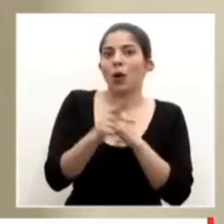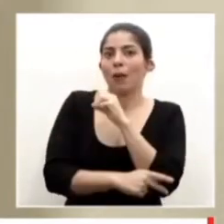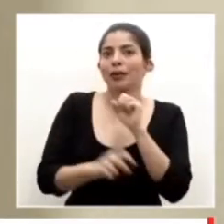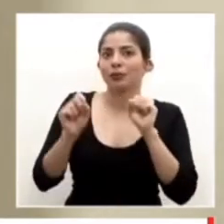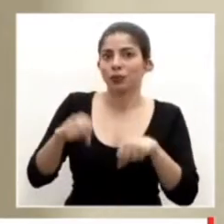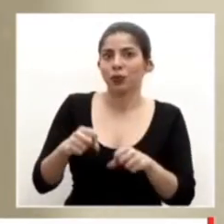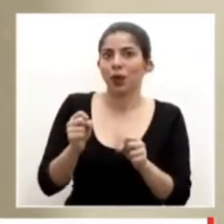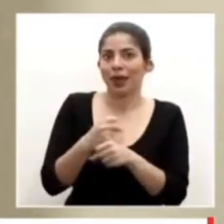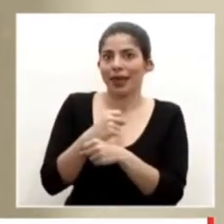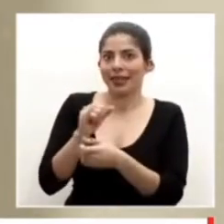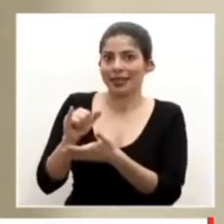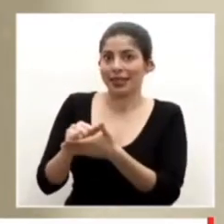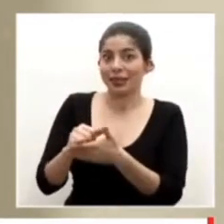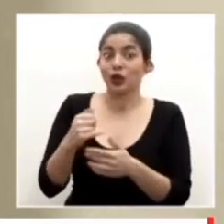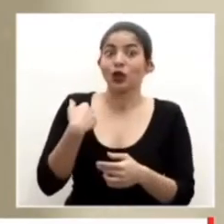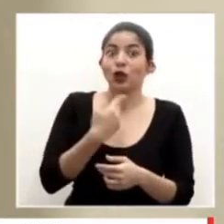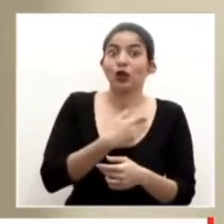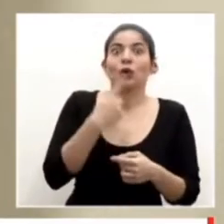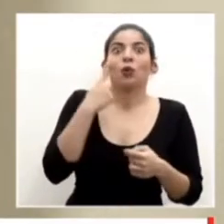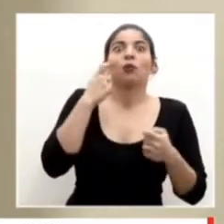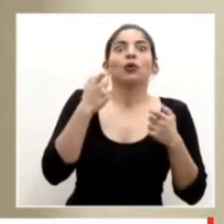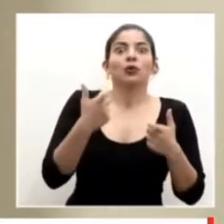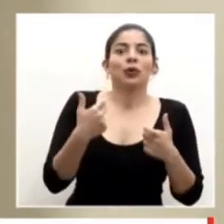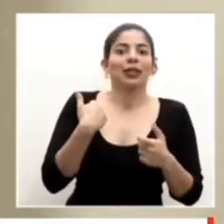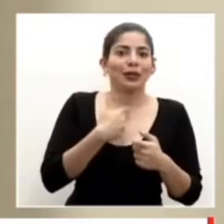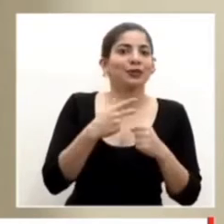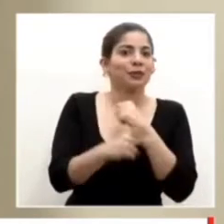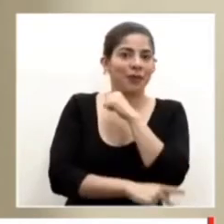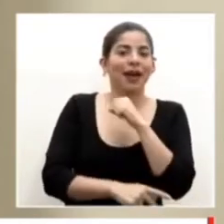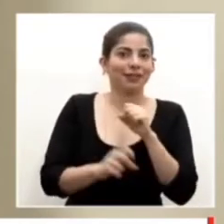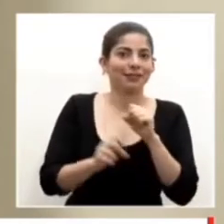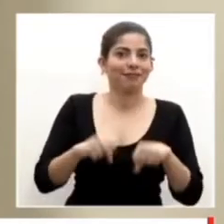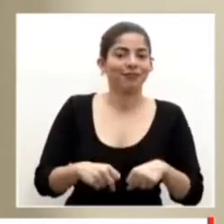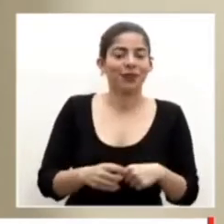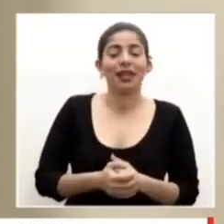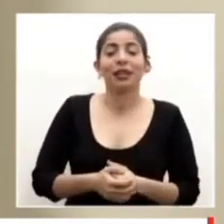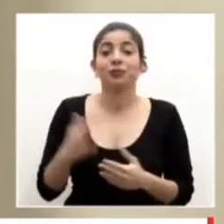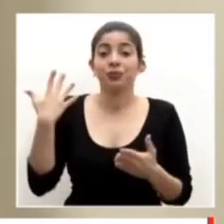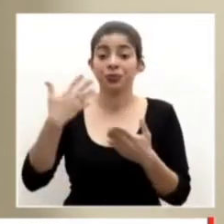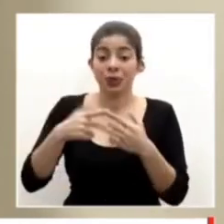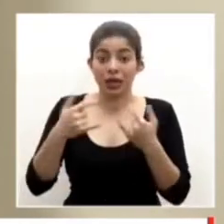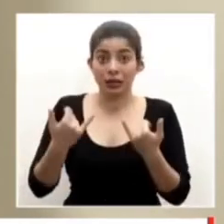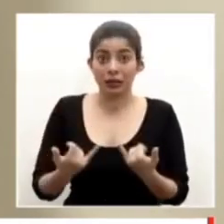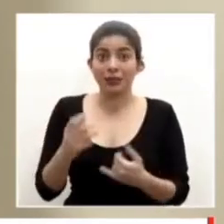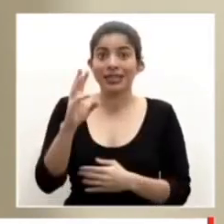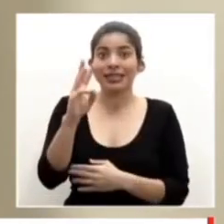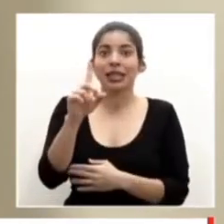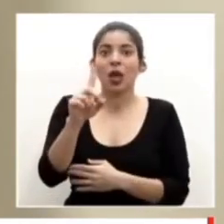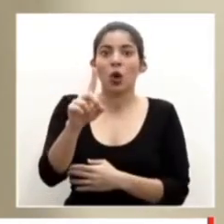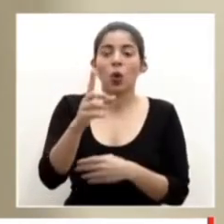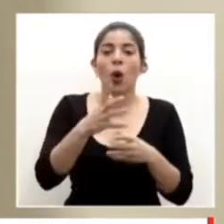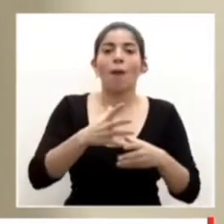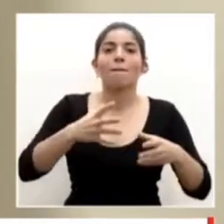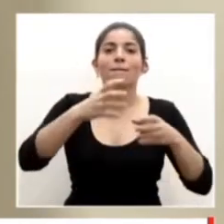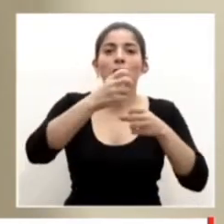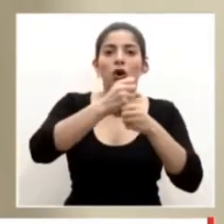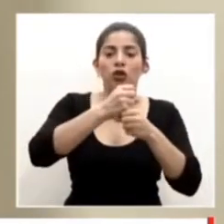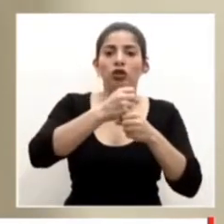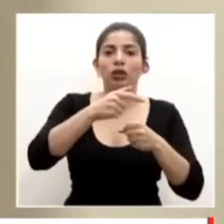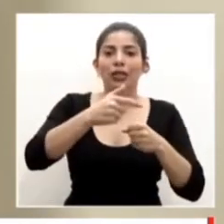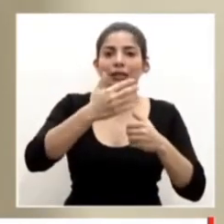y afortunadamente vivimos en uno de esos países. Al día de hoy tenemos 61 bolsas de plasma